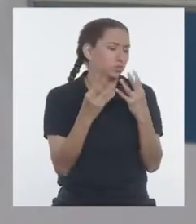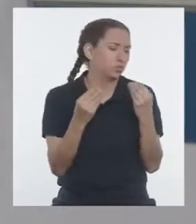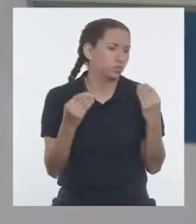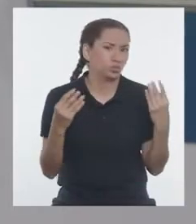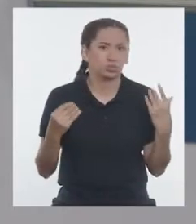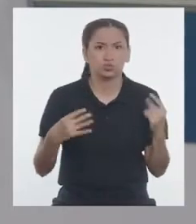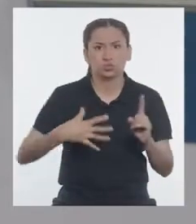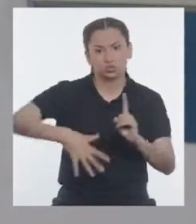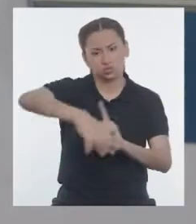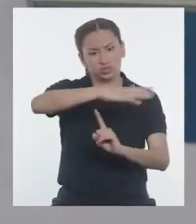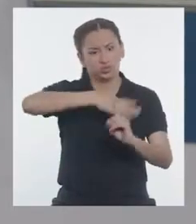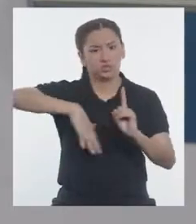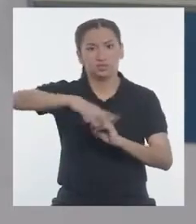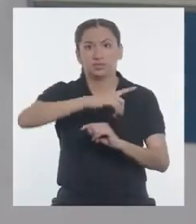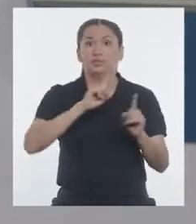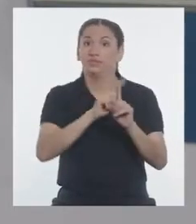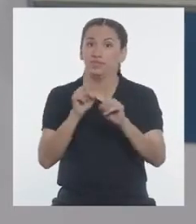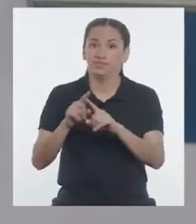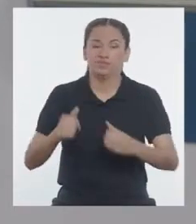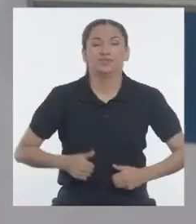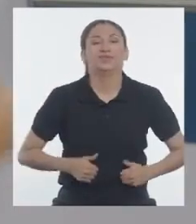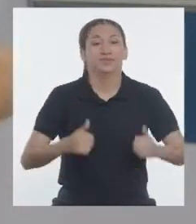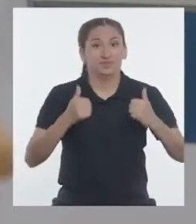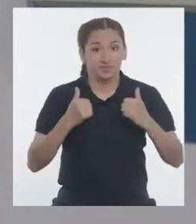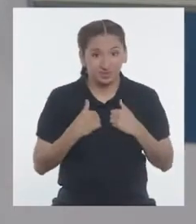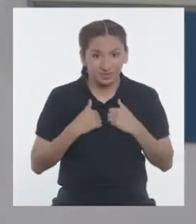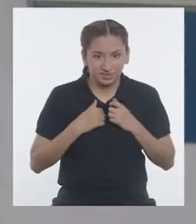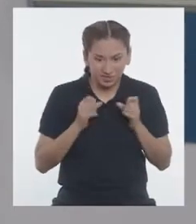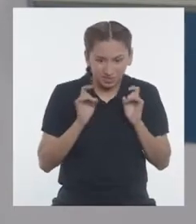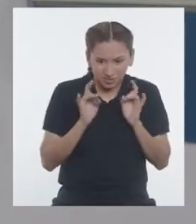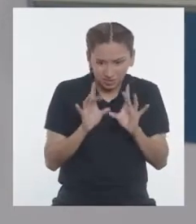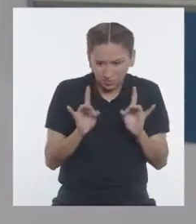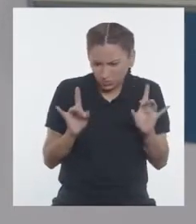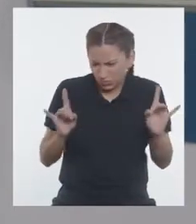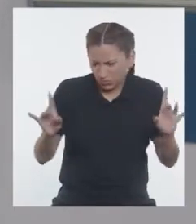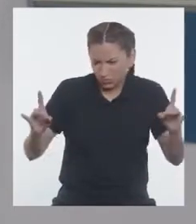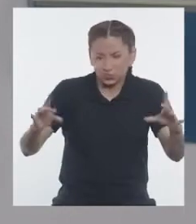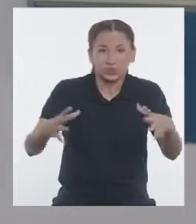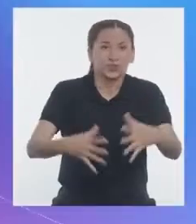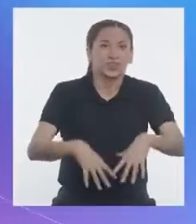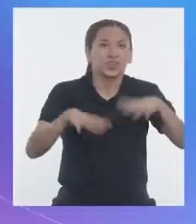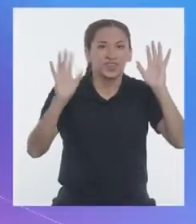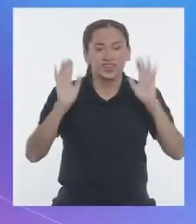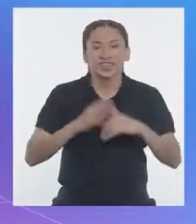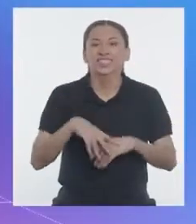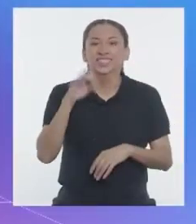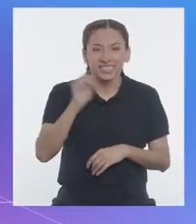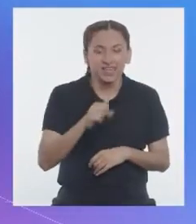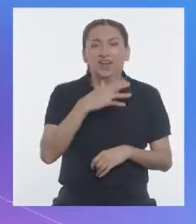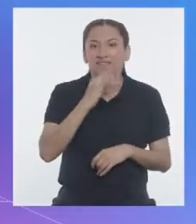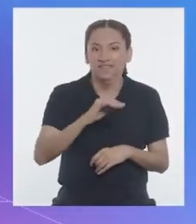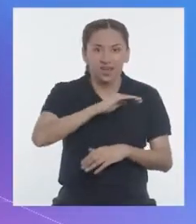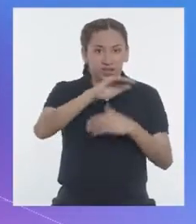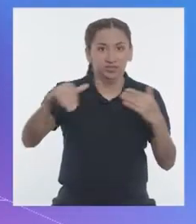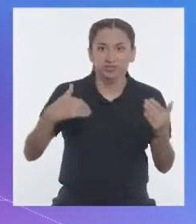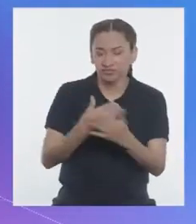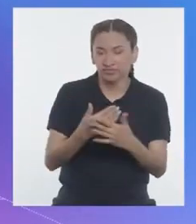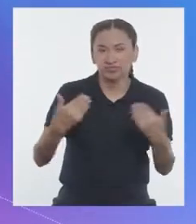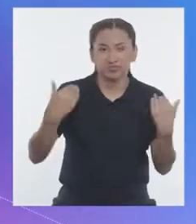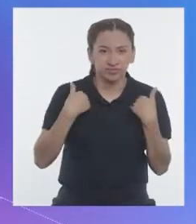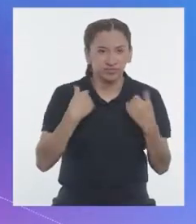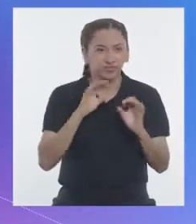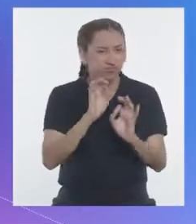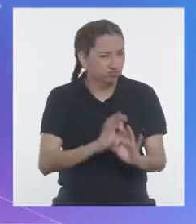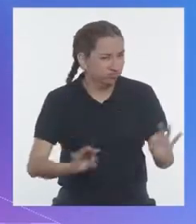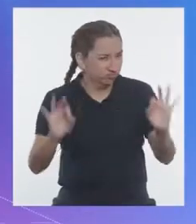ecosistemas y nuestra biodiversidad es gigantesca. Así es. Todos y todas